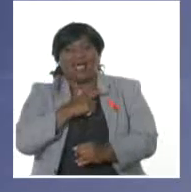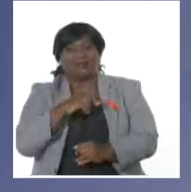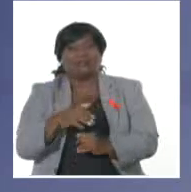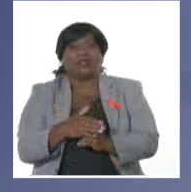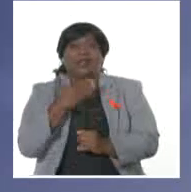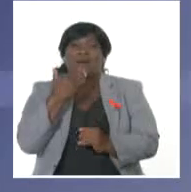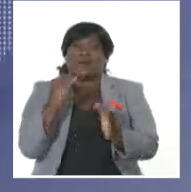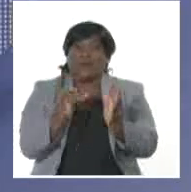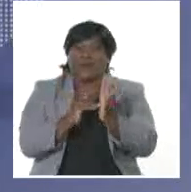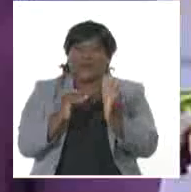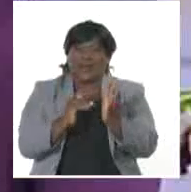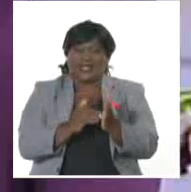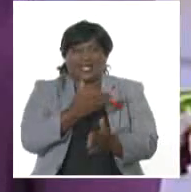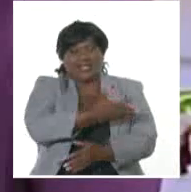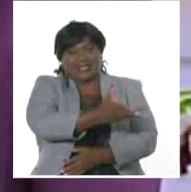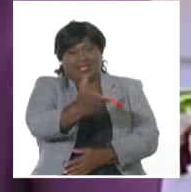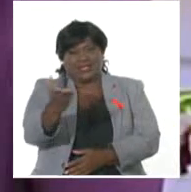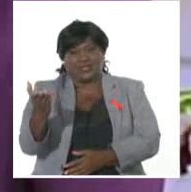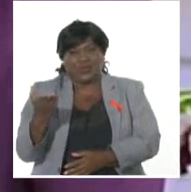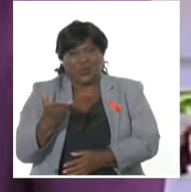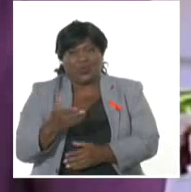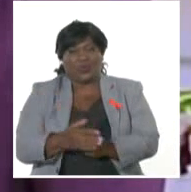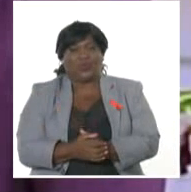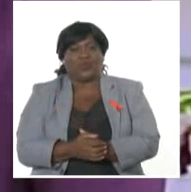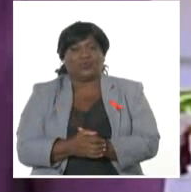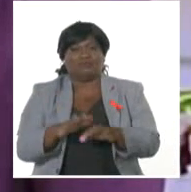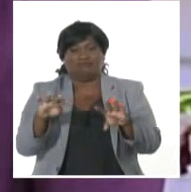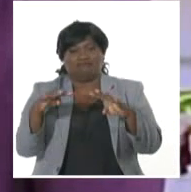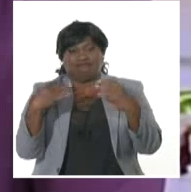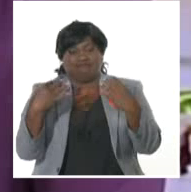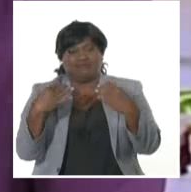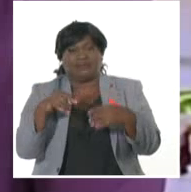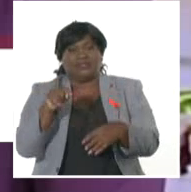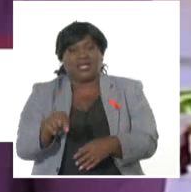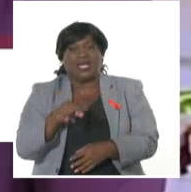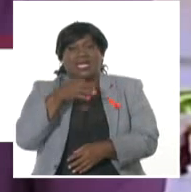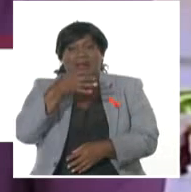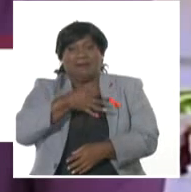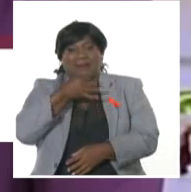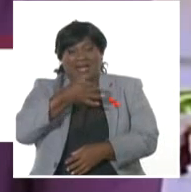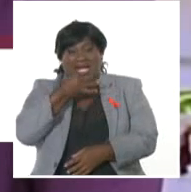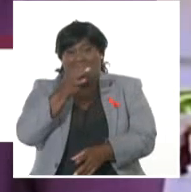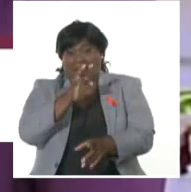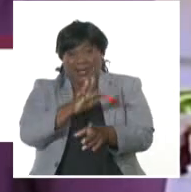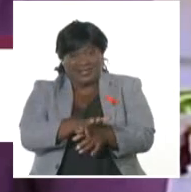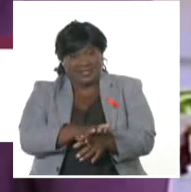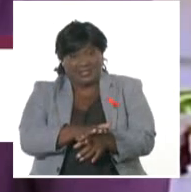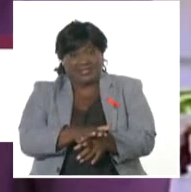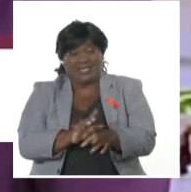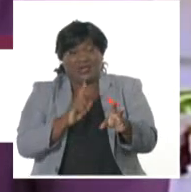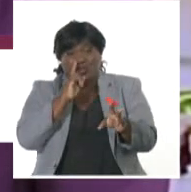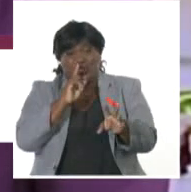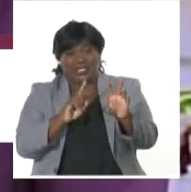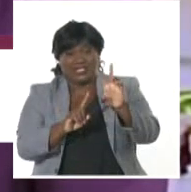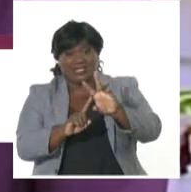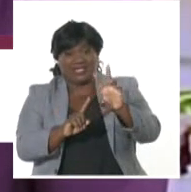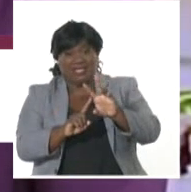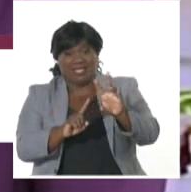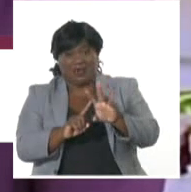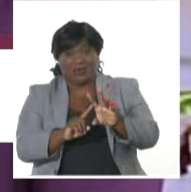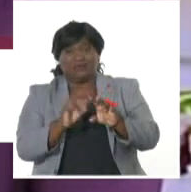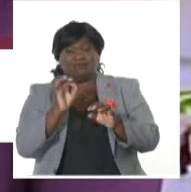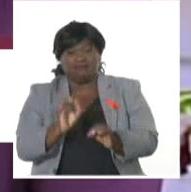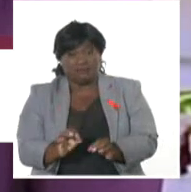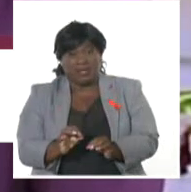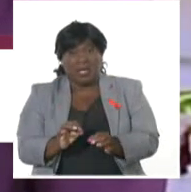Abdiel, para toda la teleaudiencia de nuestro país. Y como bien comentabas desde el inicio de la transmisión del noticiero, literalmente